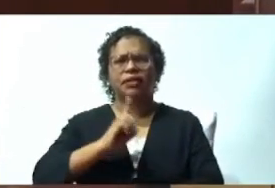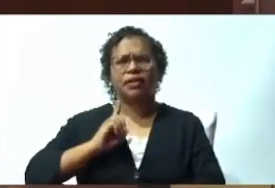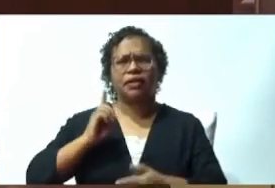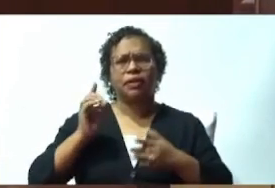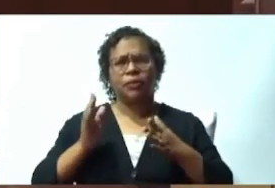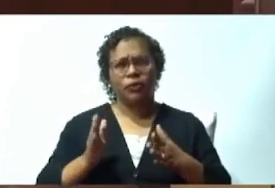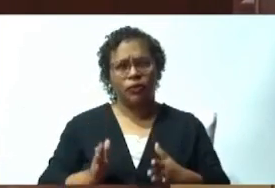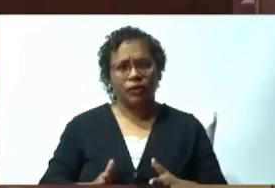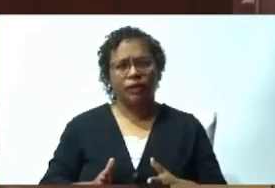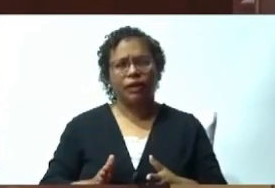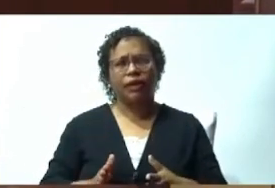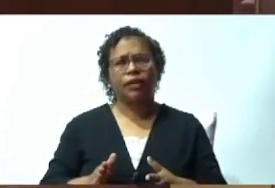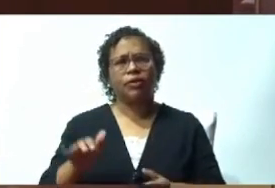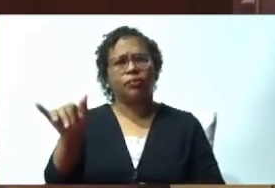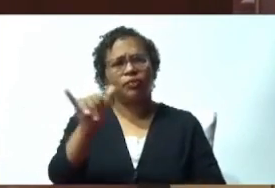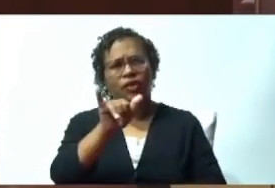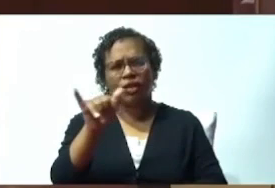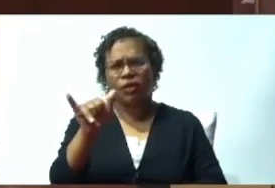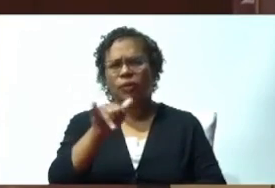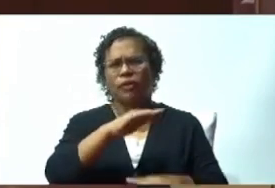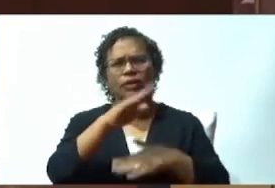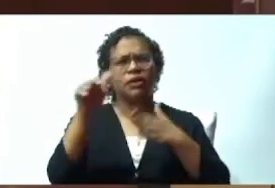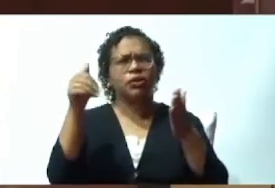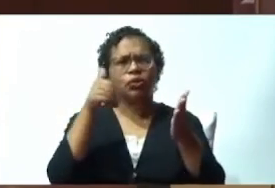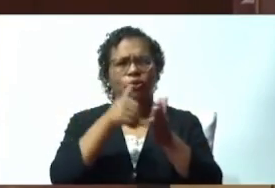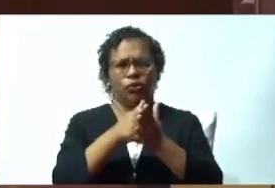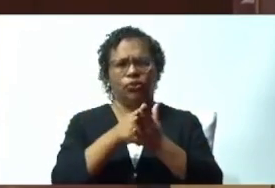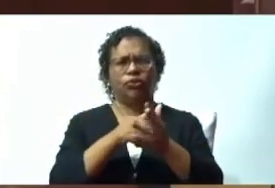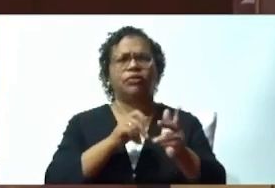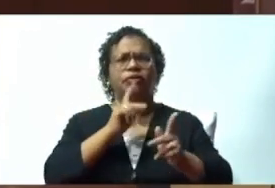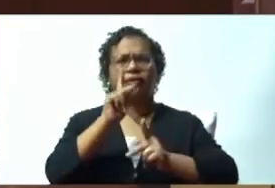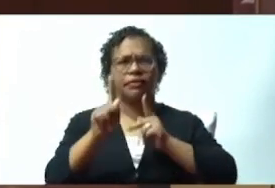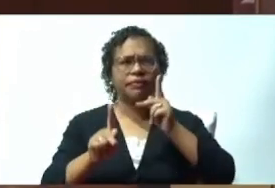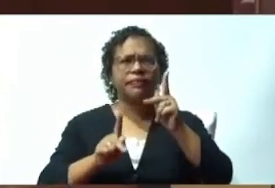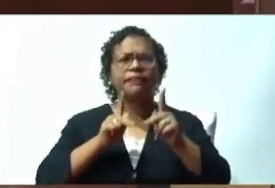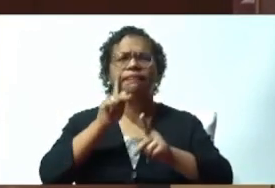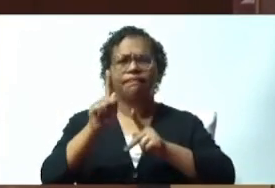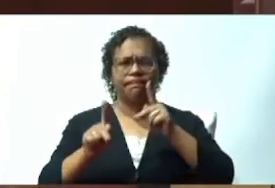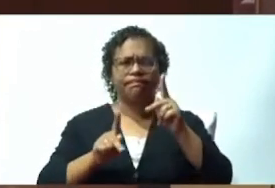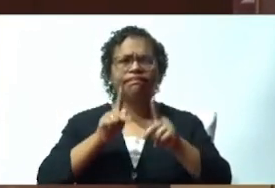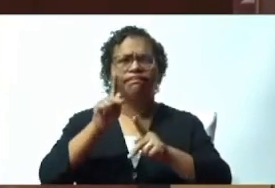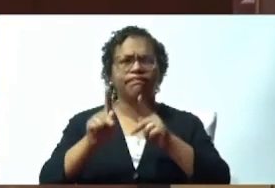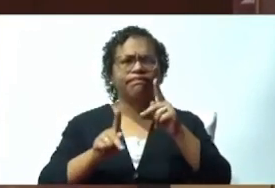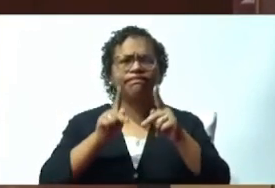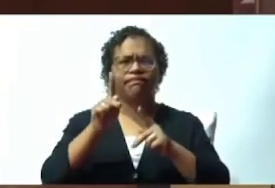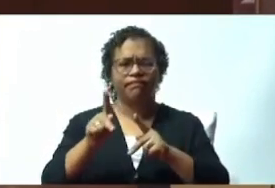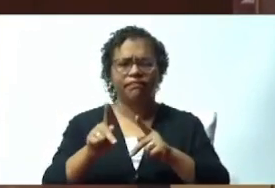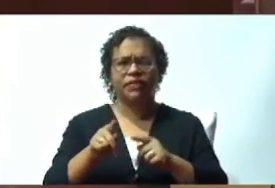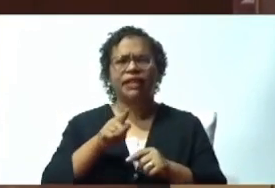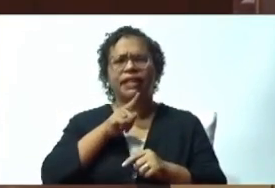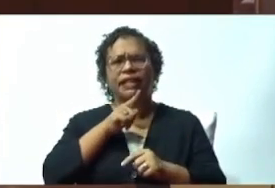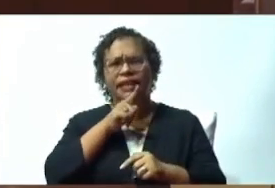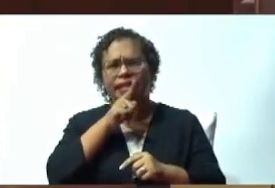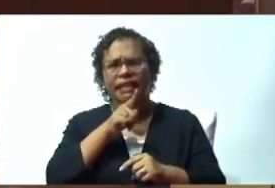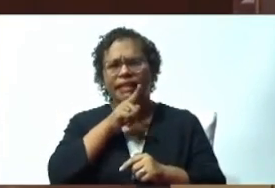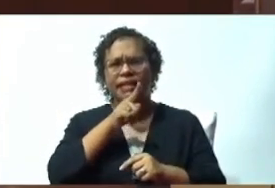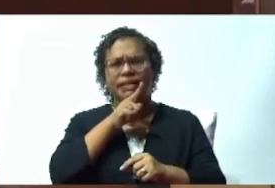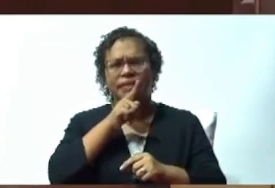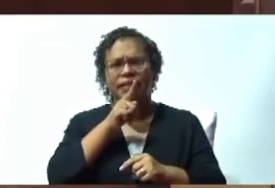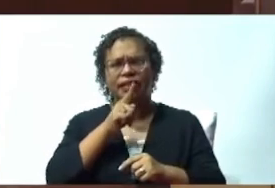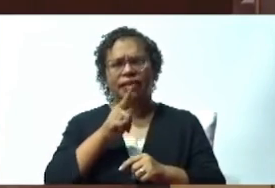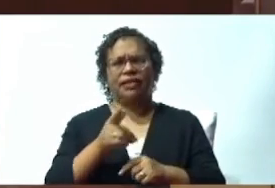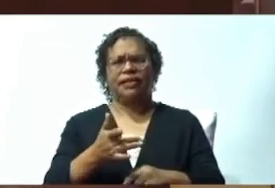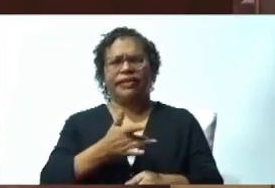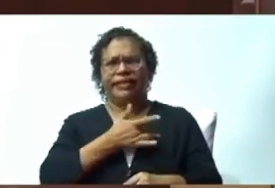a todas las personas que se han solidarizado con nosotros, sea